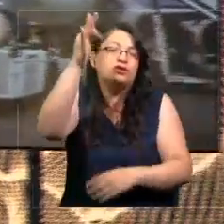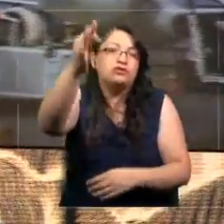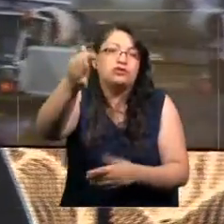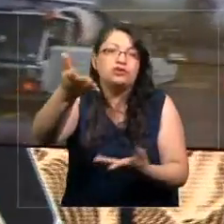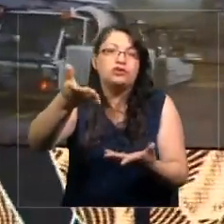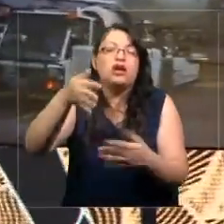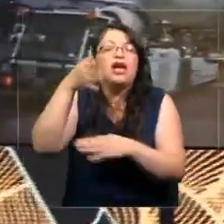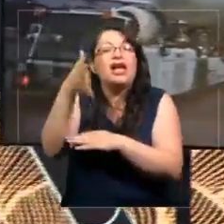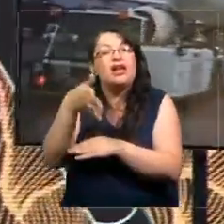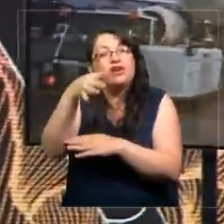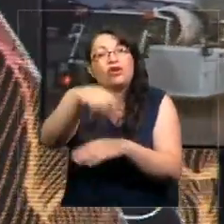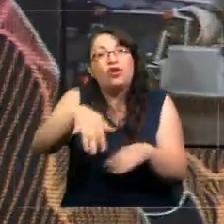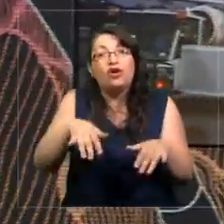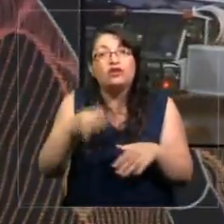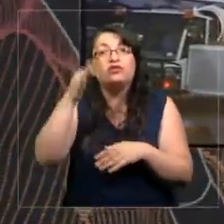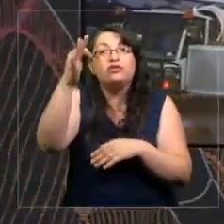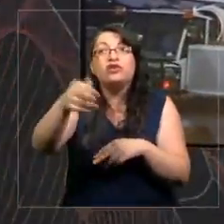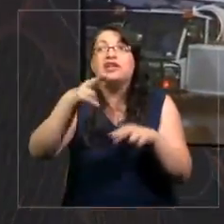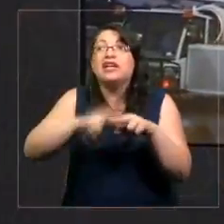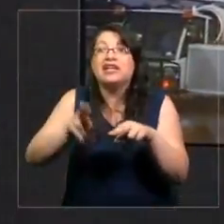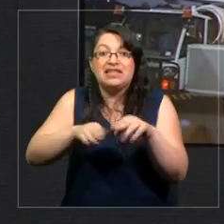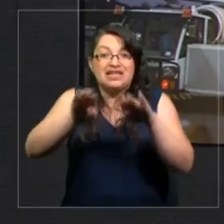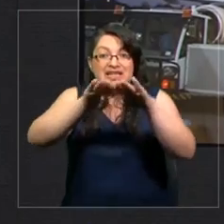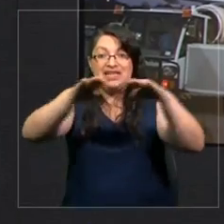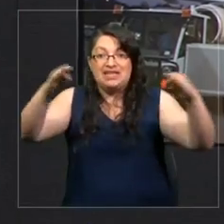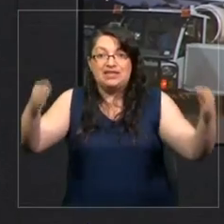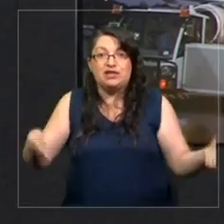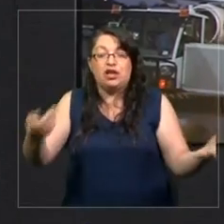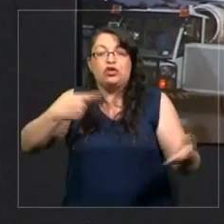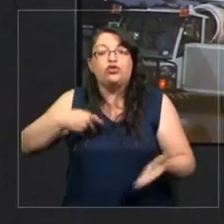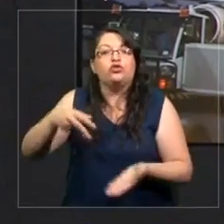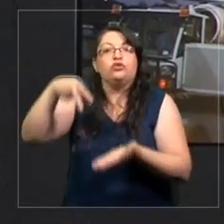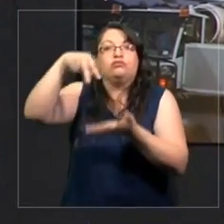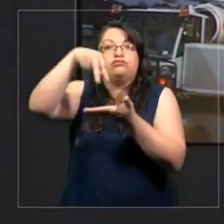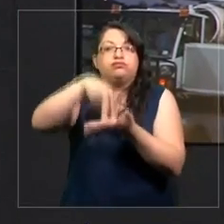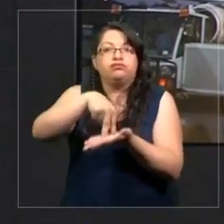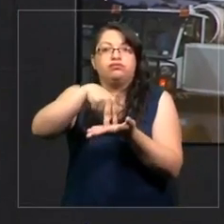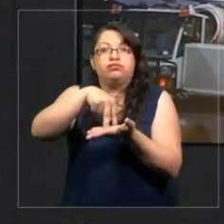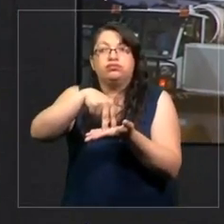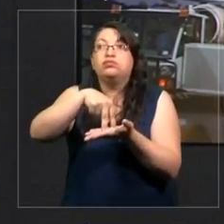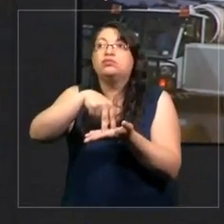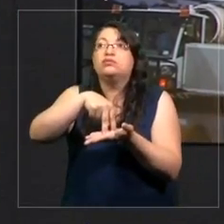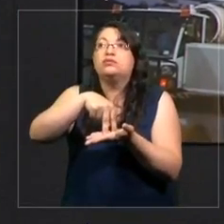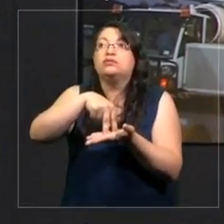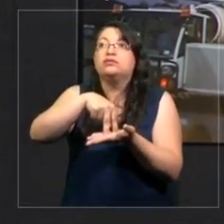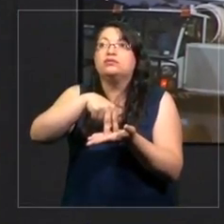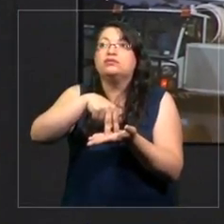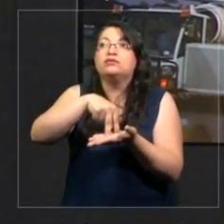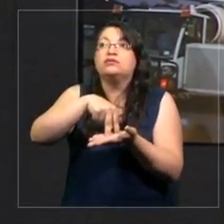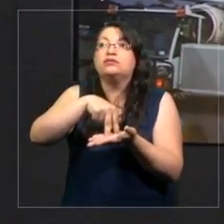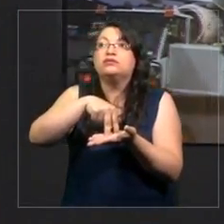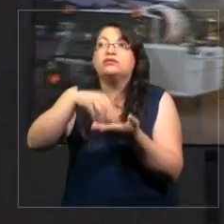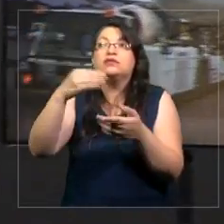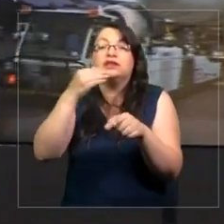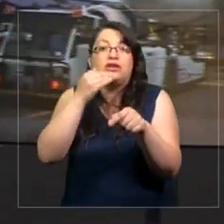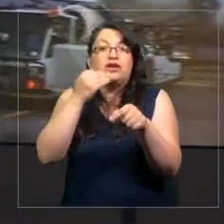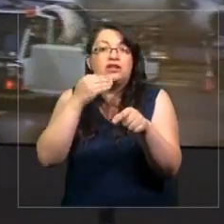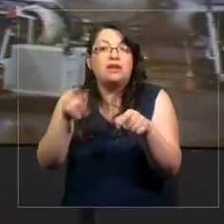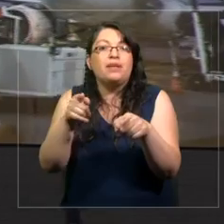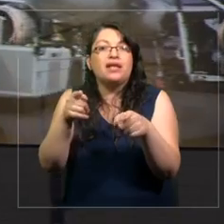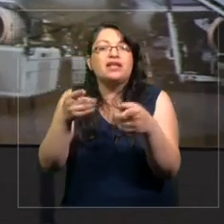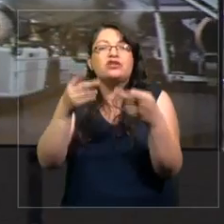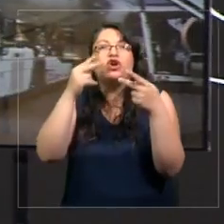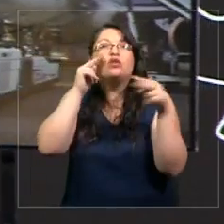el hecho de que el congreso se realice en un escenario, que yo esté montada, en un escenario que está sobre algo, también es una